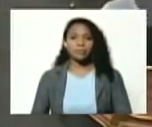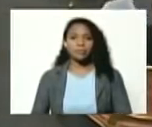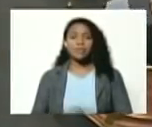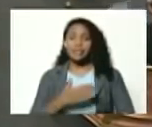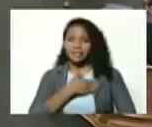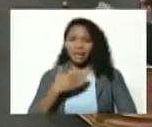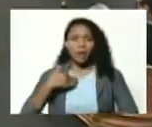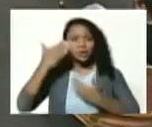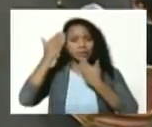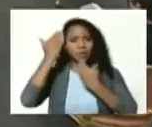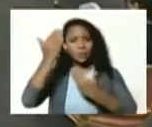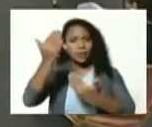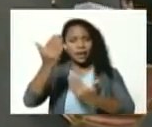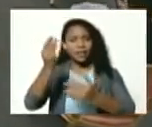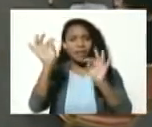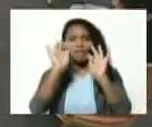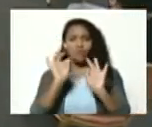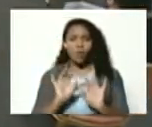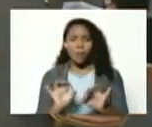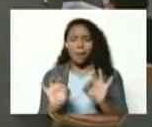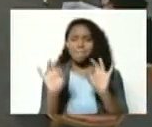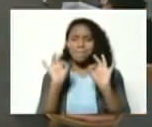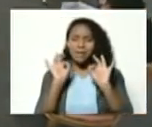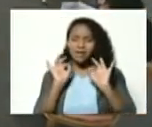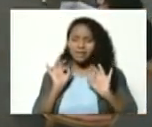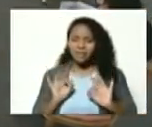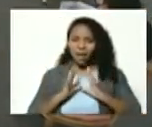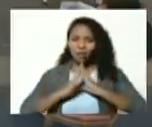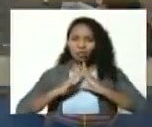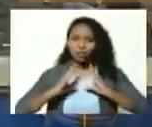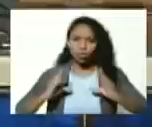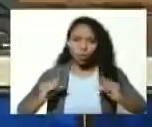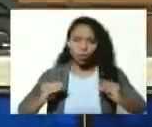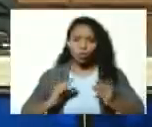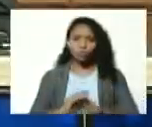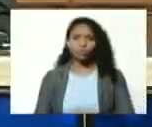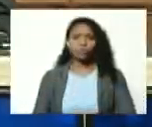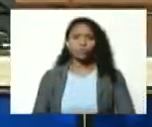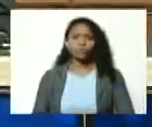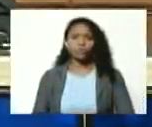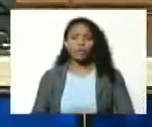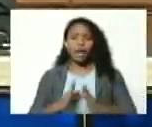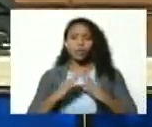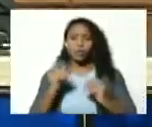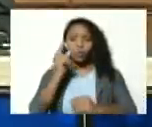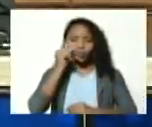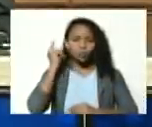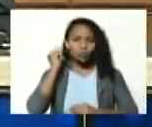saludarlos de manera muy especial a todos y a todas